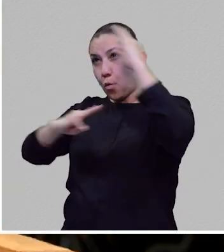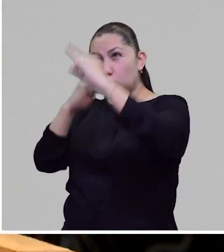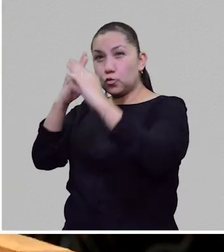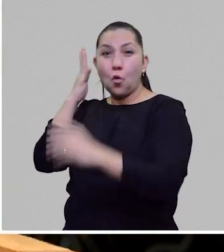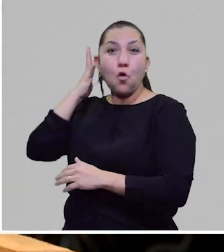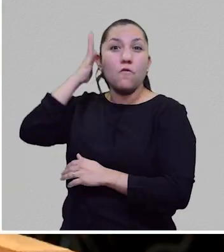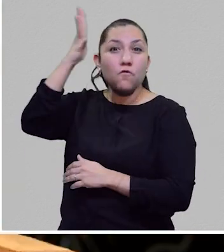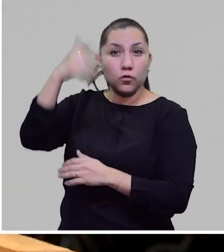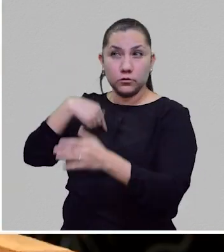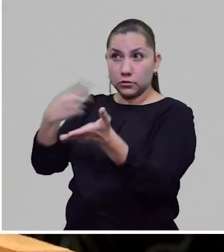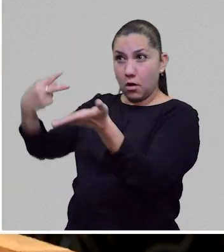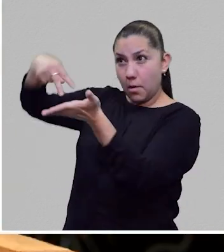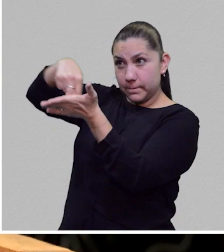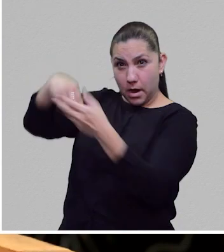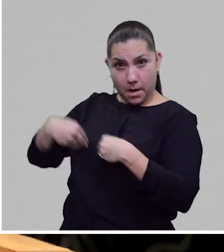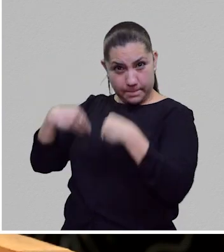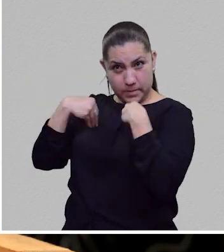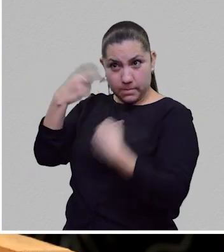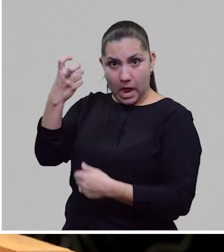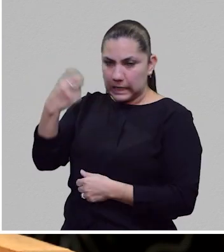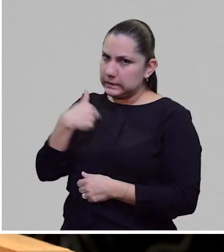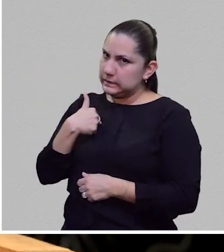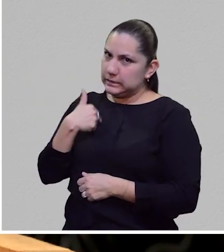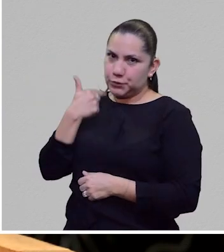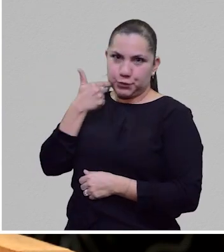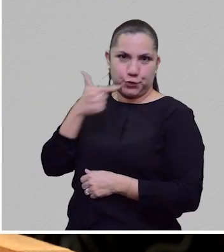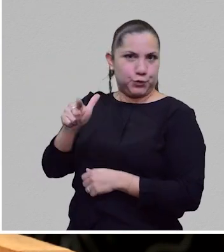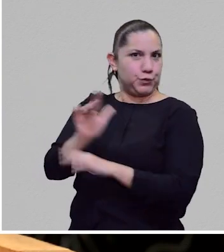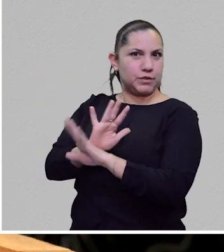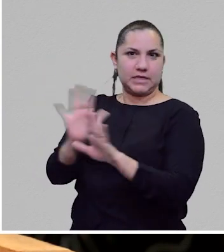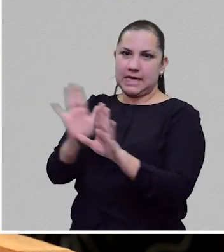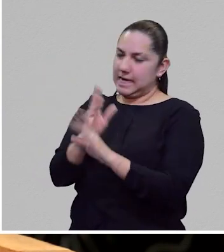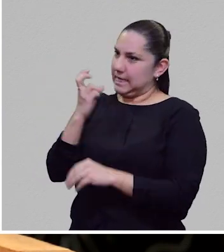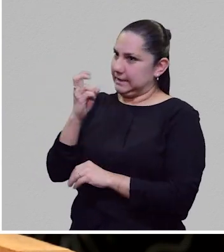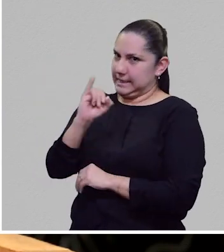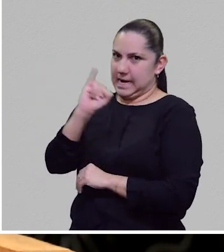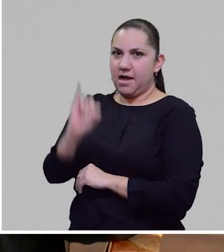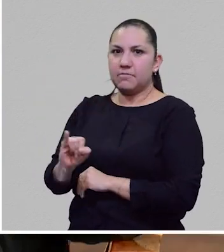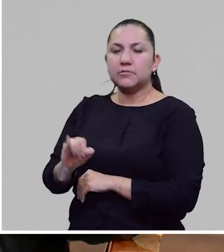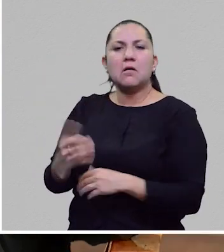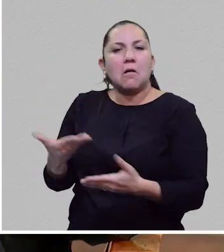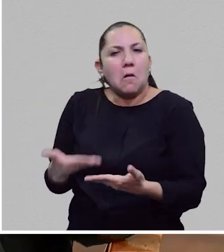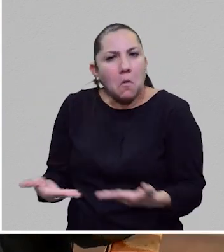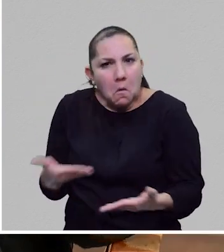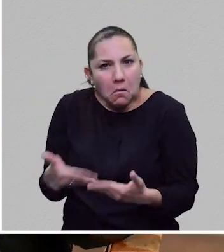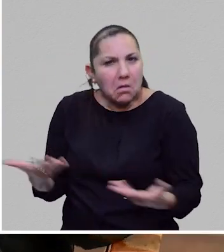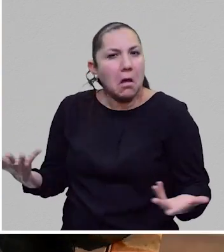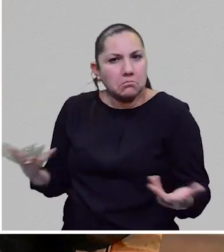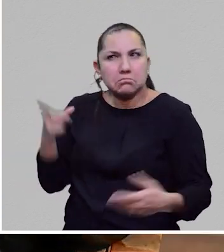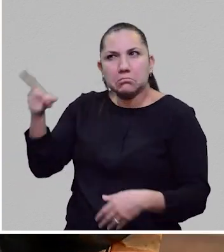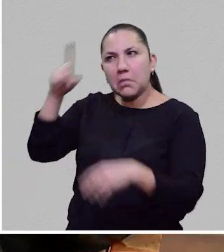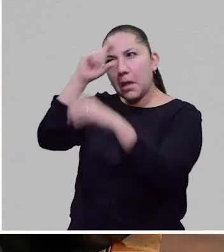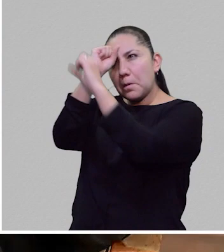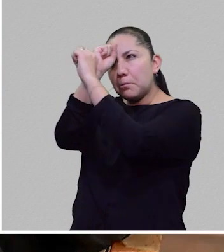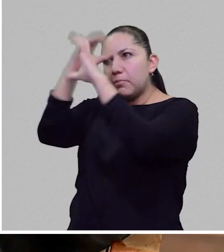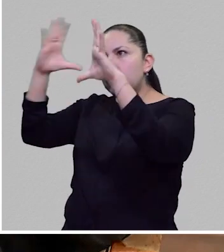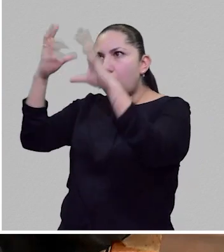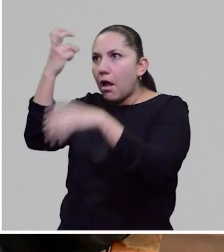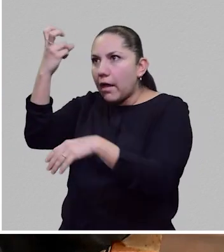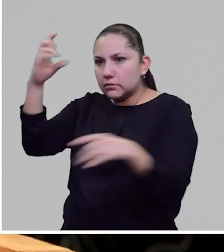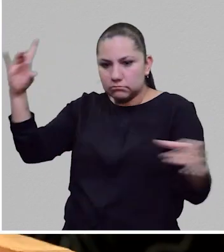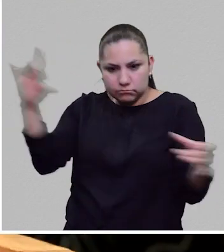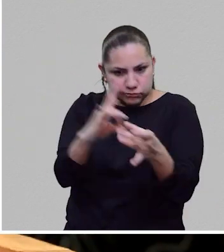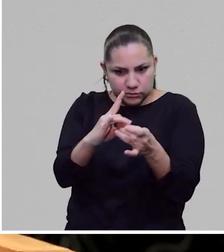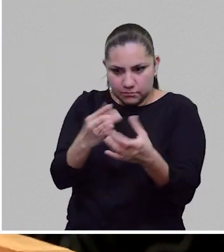inquietantemente similar a los descritos por Philip K. Dick. ¿Y no dirías, no podría caber aquí la